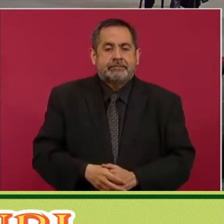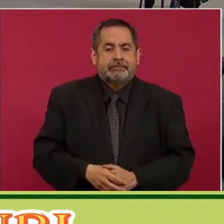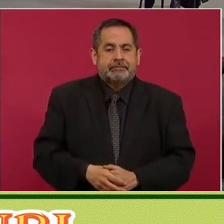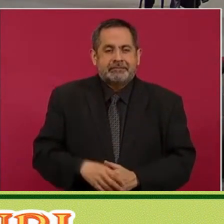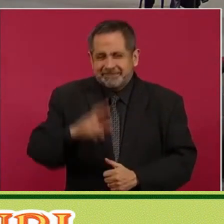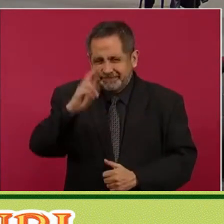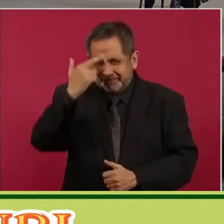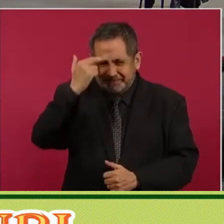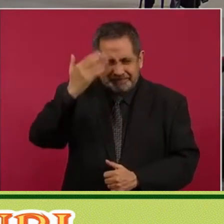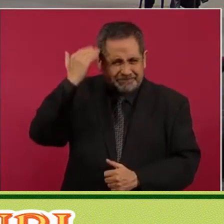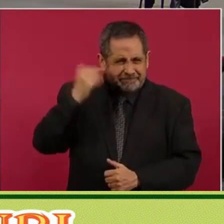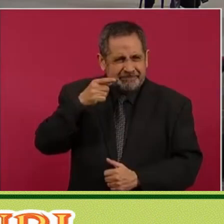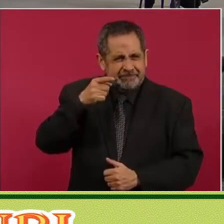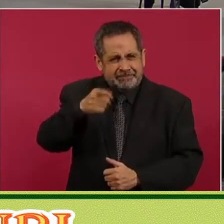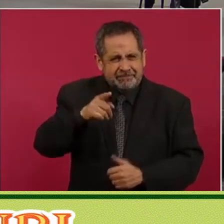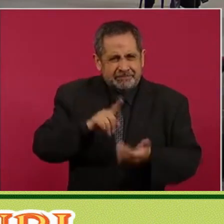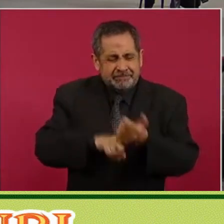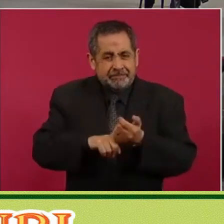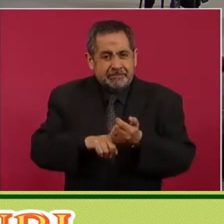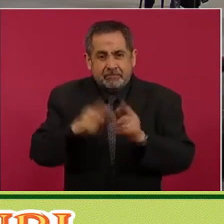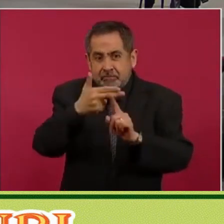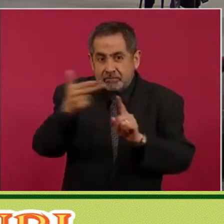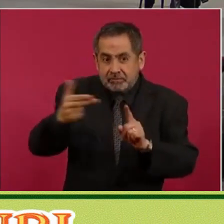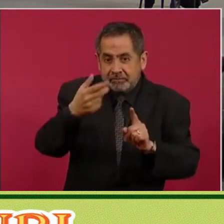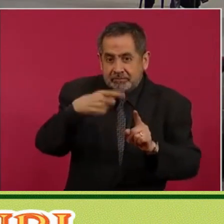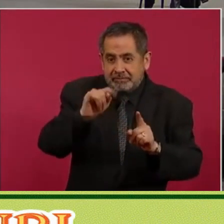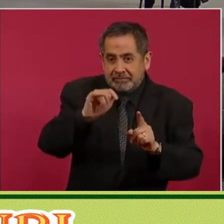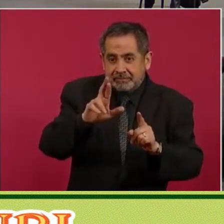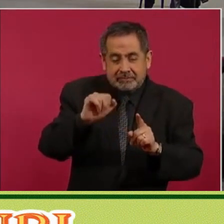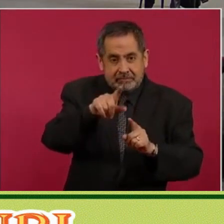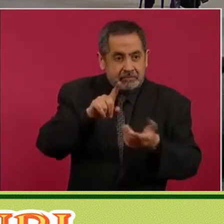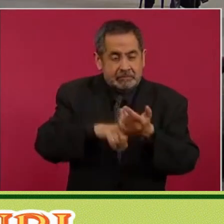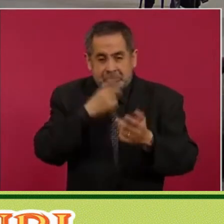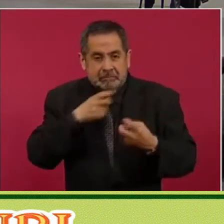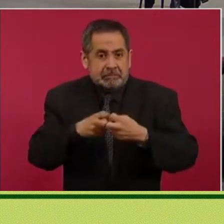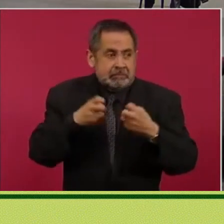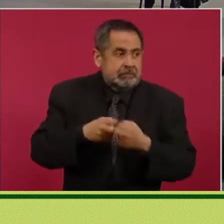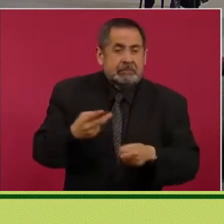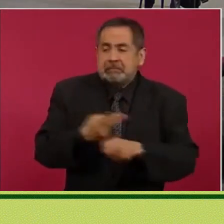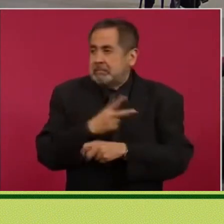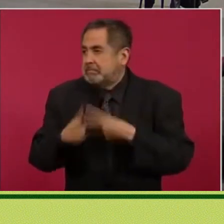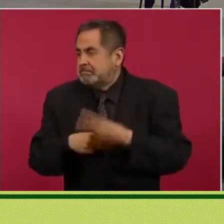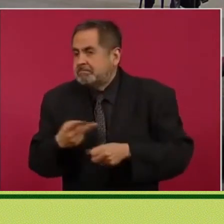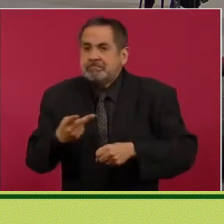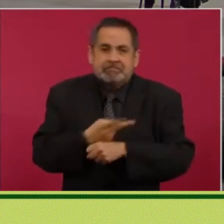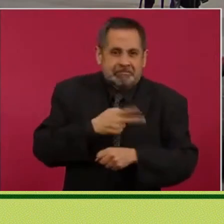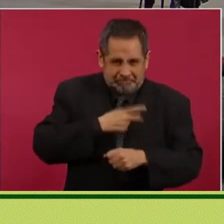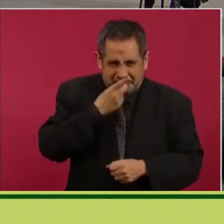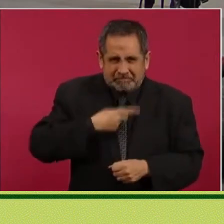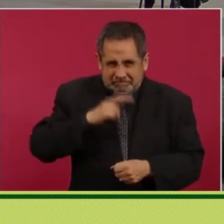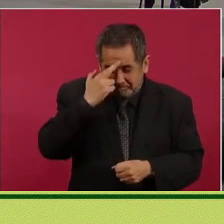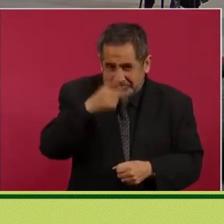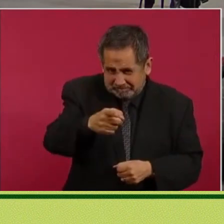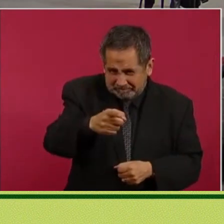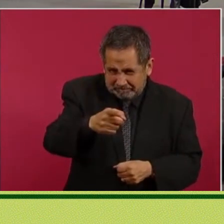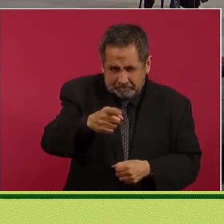Recuerda aquella plática cuando ibas temeroso en el hotel Quinta Real con empresarios y me decían nervioso, ¿qué va a pasar? ¿qué va a pasar? Te veía